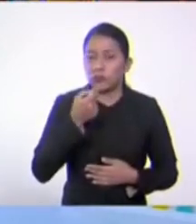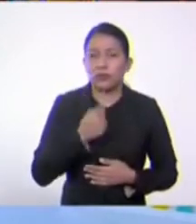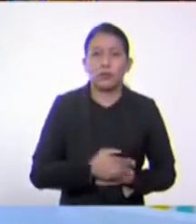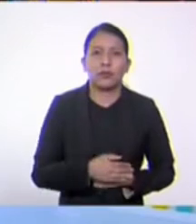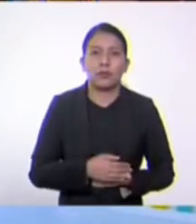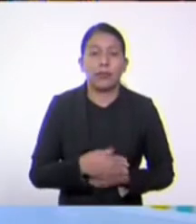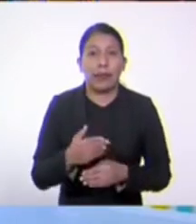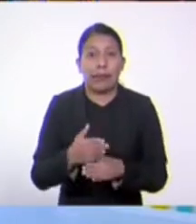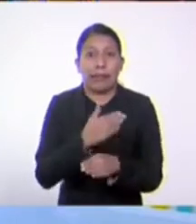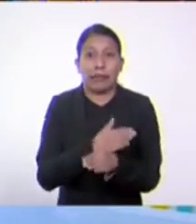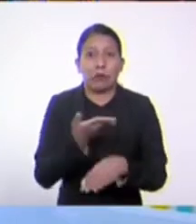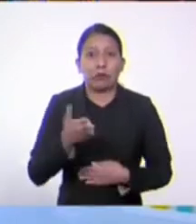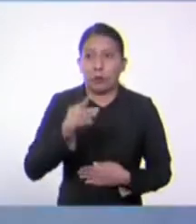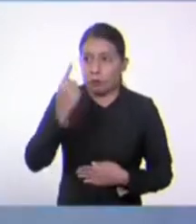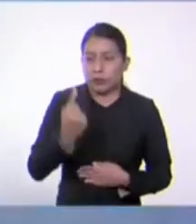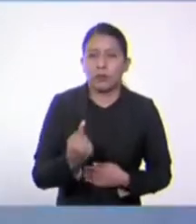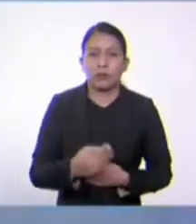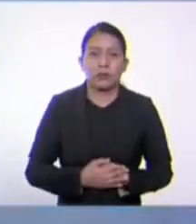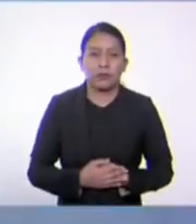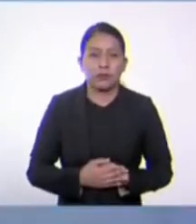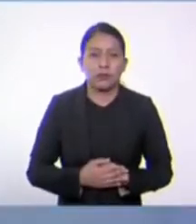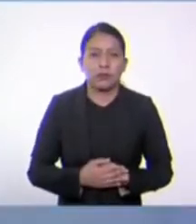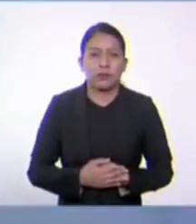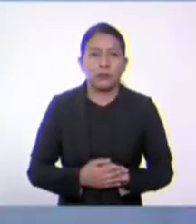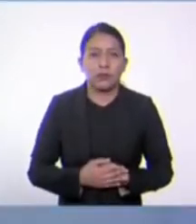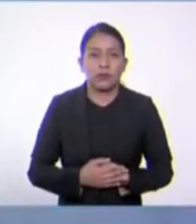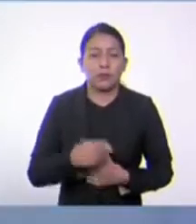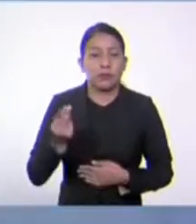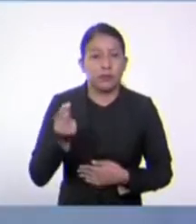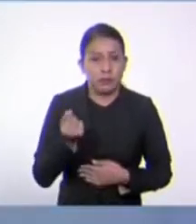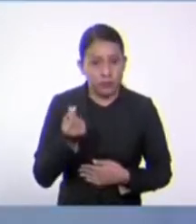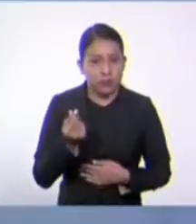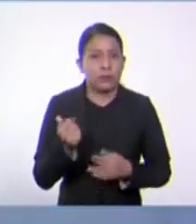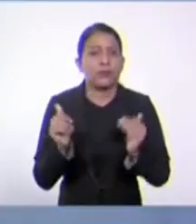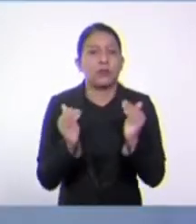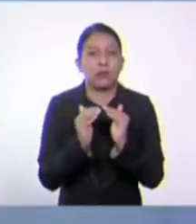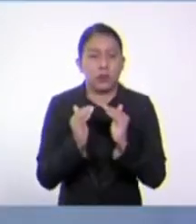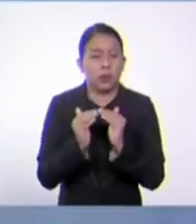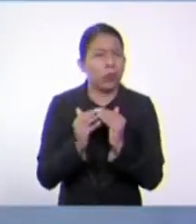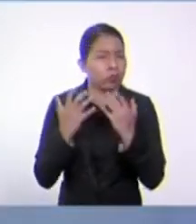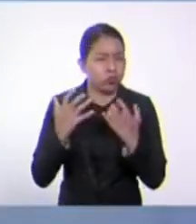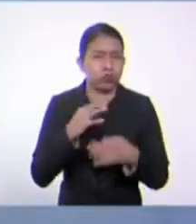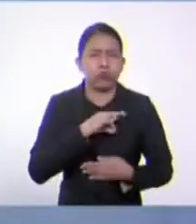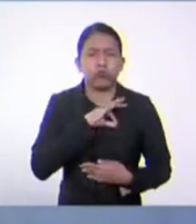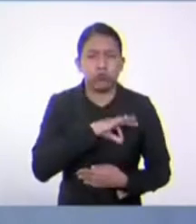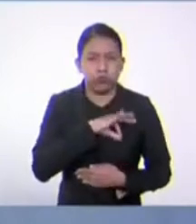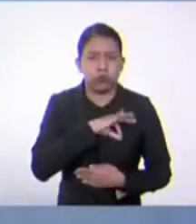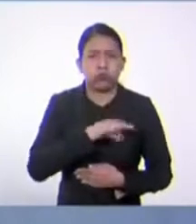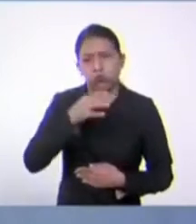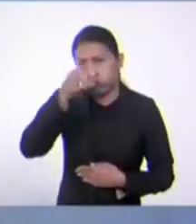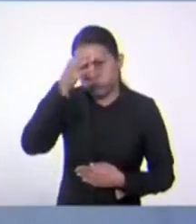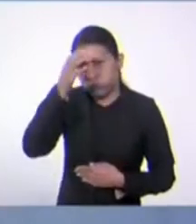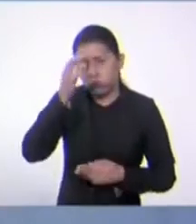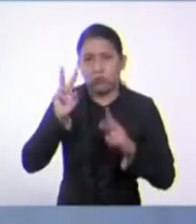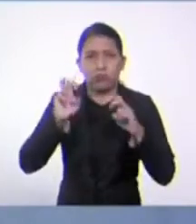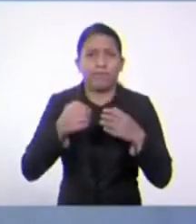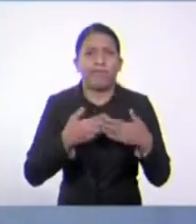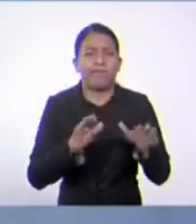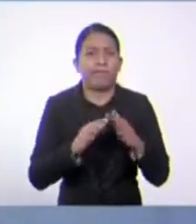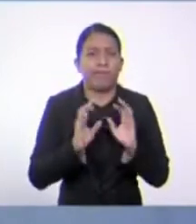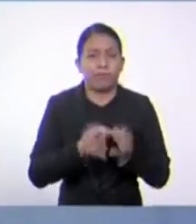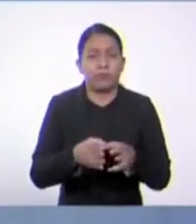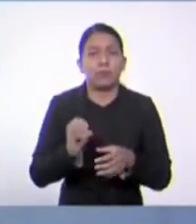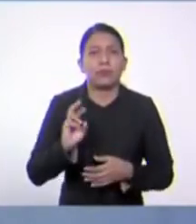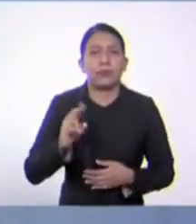de ser usada en humanos. En la economía, también hay muchos beneficios de conocer los diversos grupos de